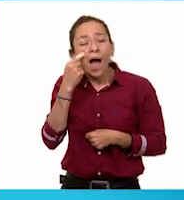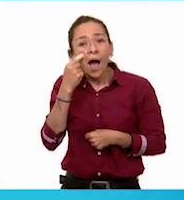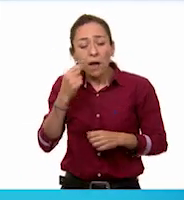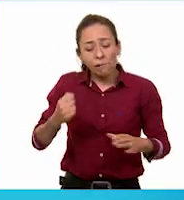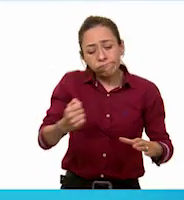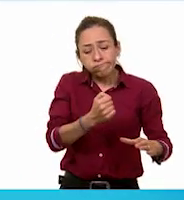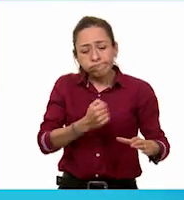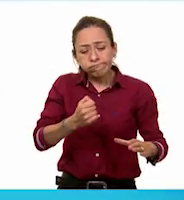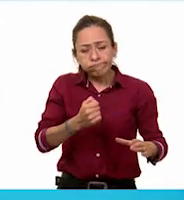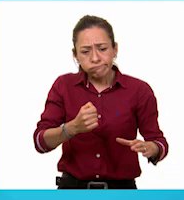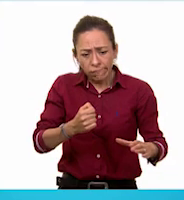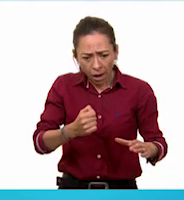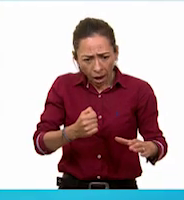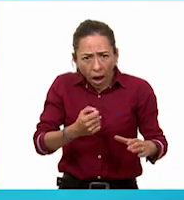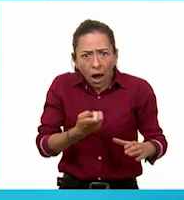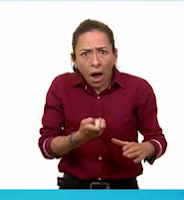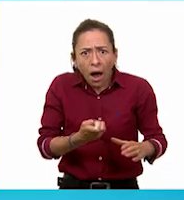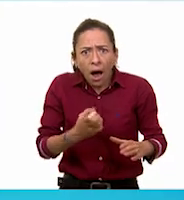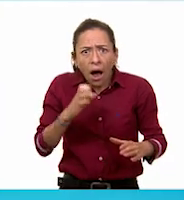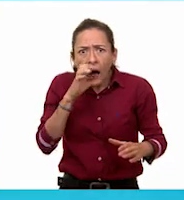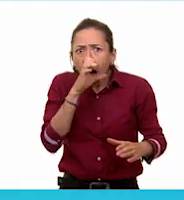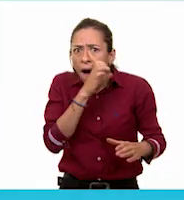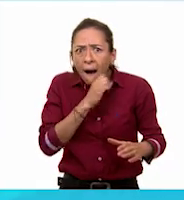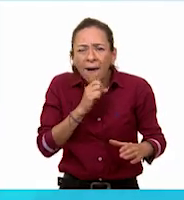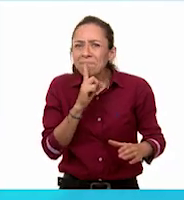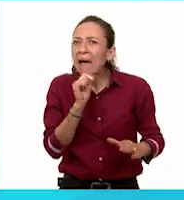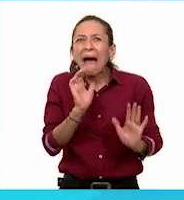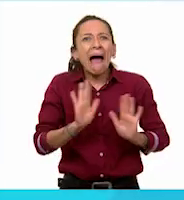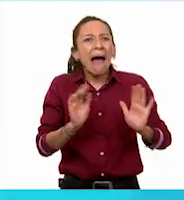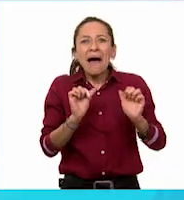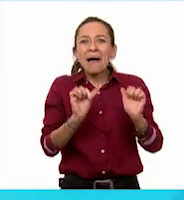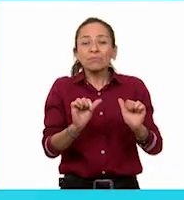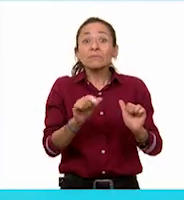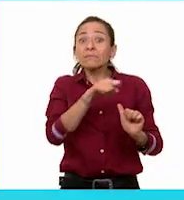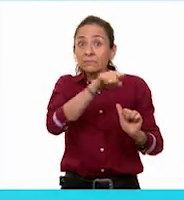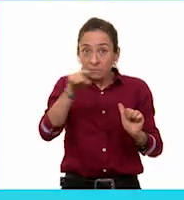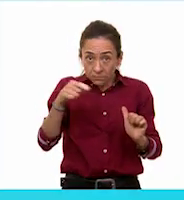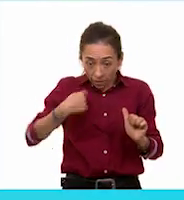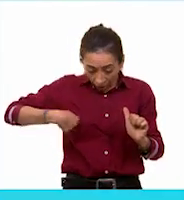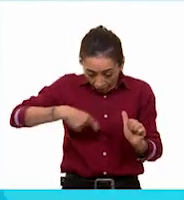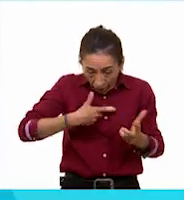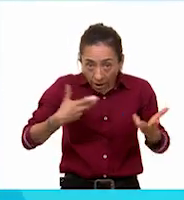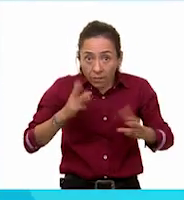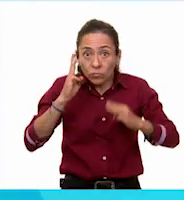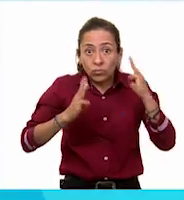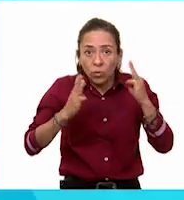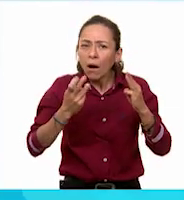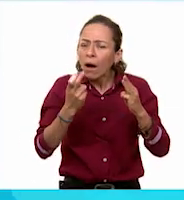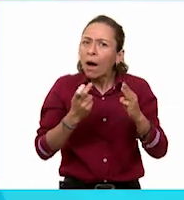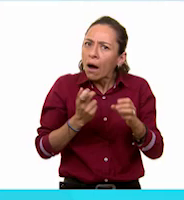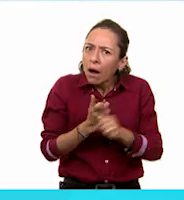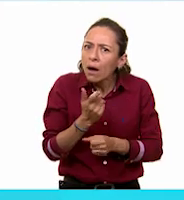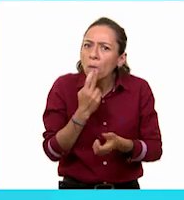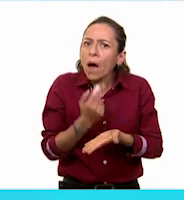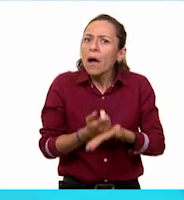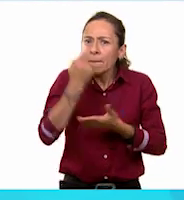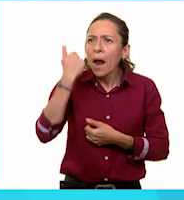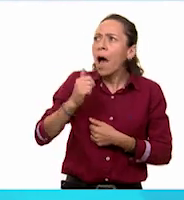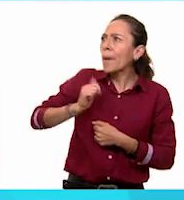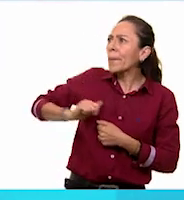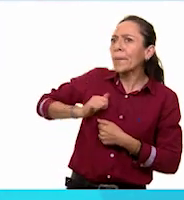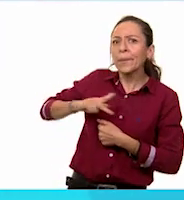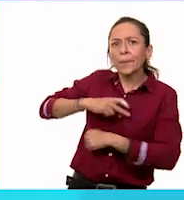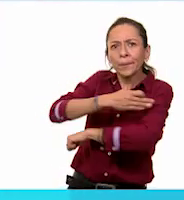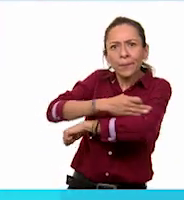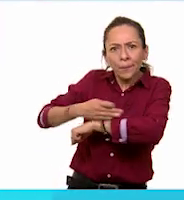todos hacemos un museo en casa, podemos aprender más de la vida de nuestros antepasados y su influencia en la actualidad.